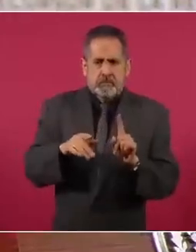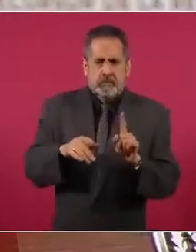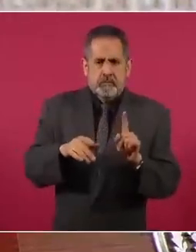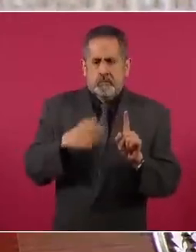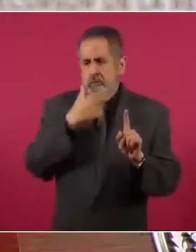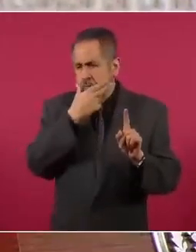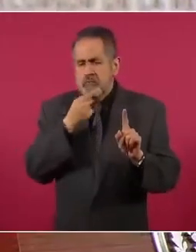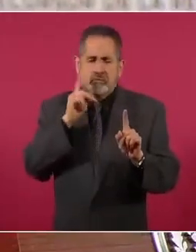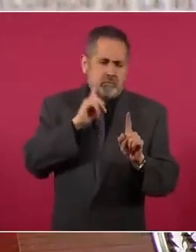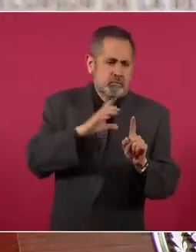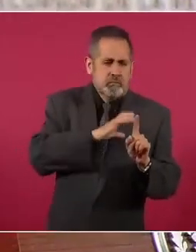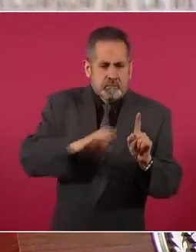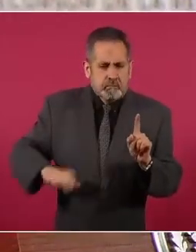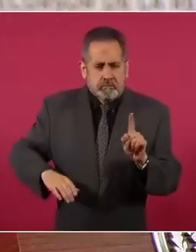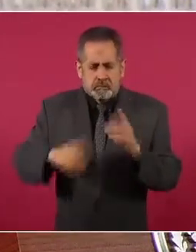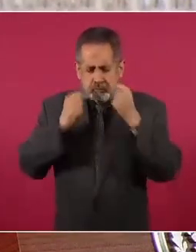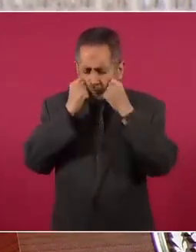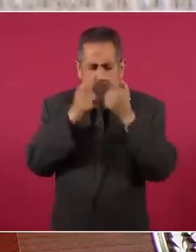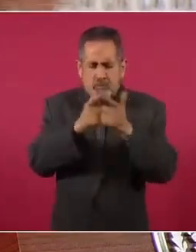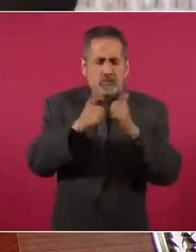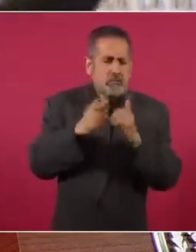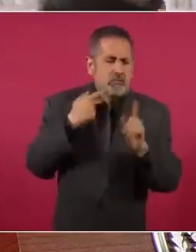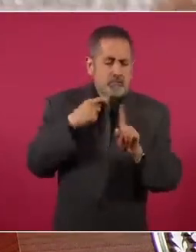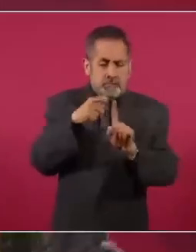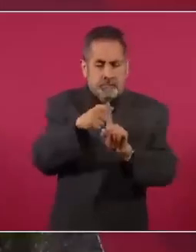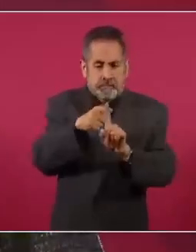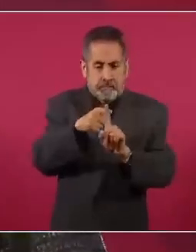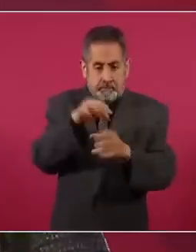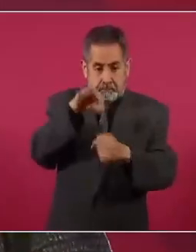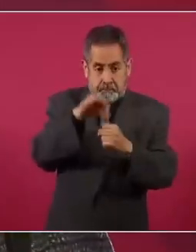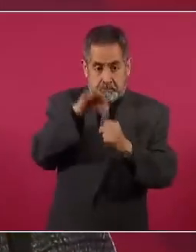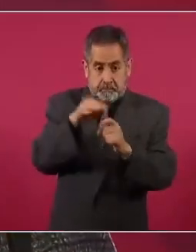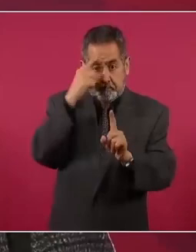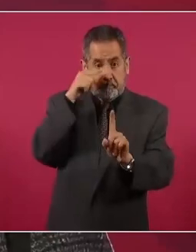candidato de cualquier partido, piensen también